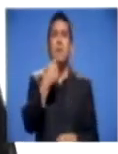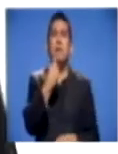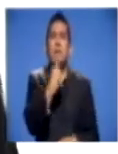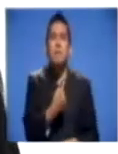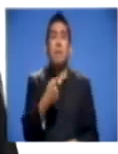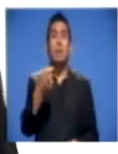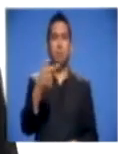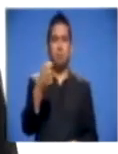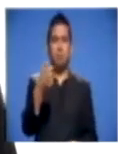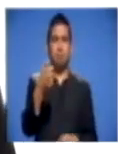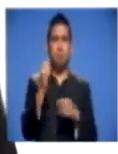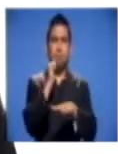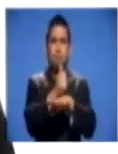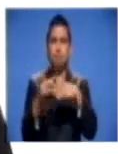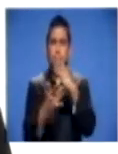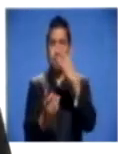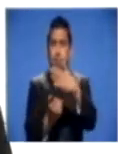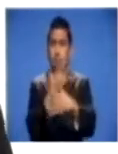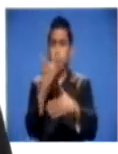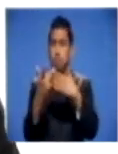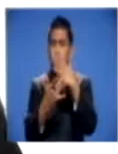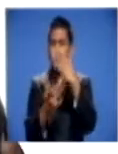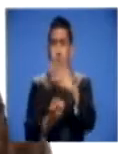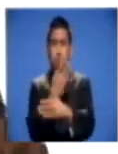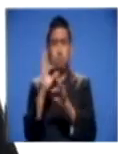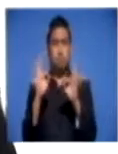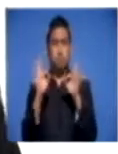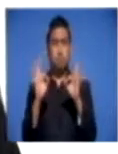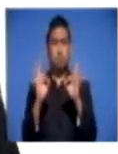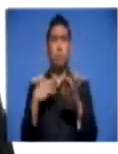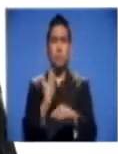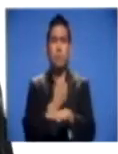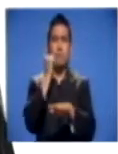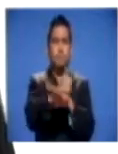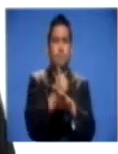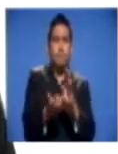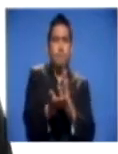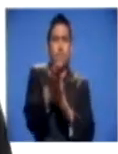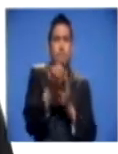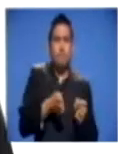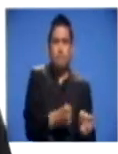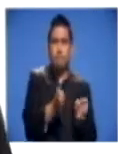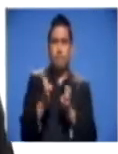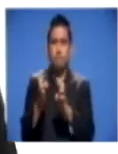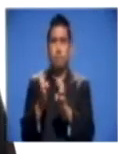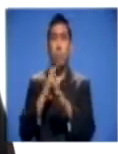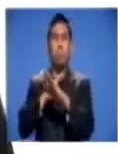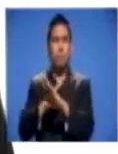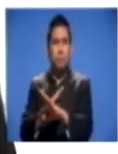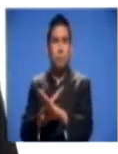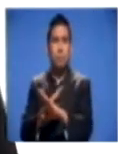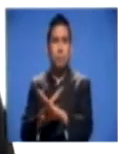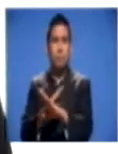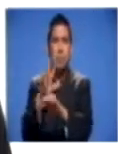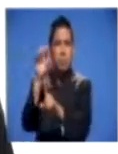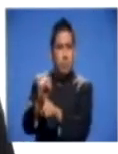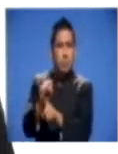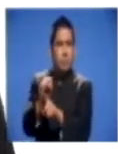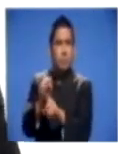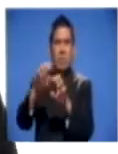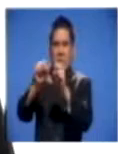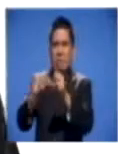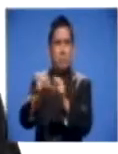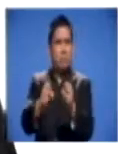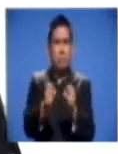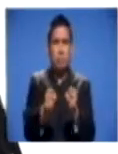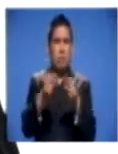con tecnología de punta. También vamos a desarrollar una estrategia para prevenir, detectar y desarticular